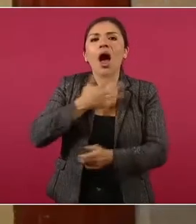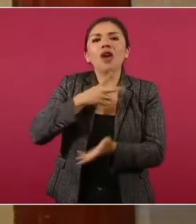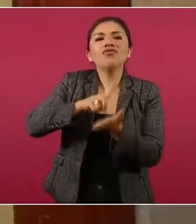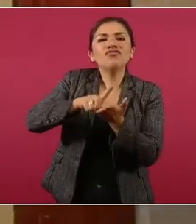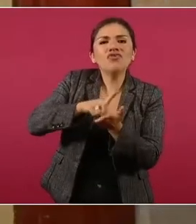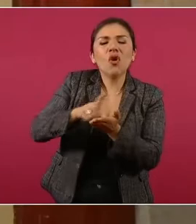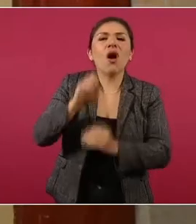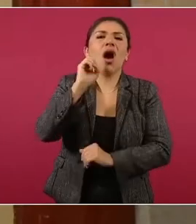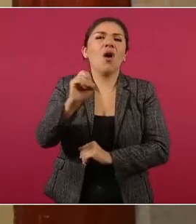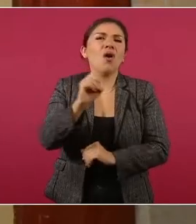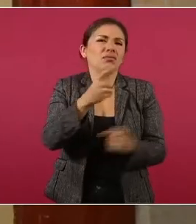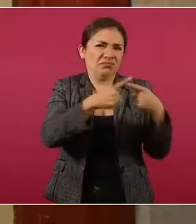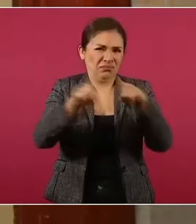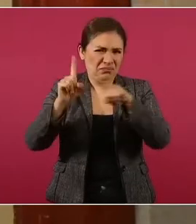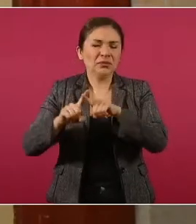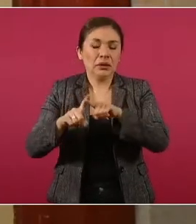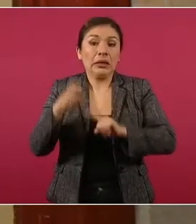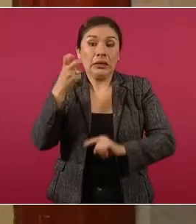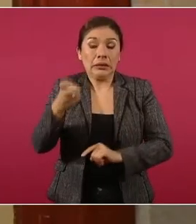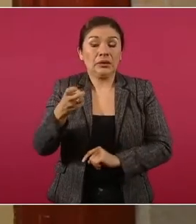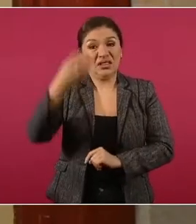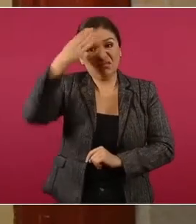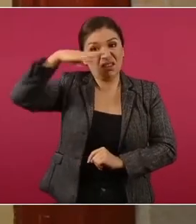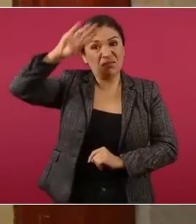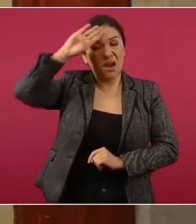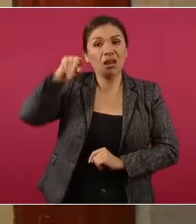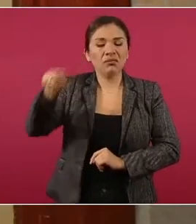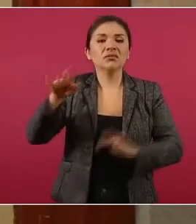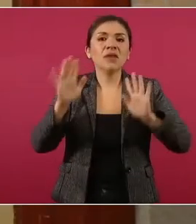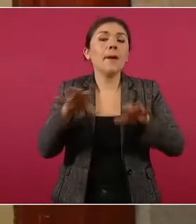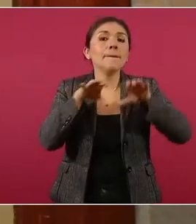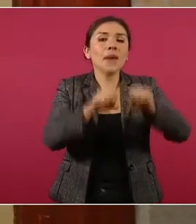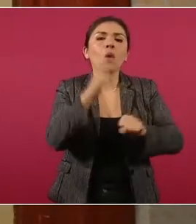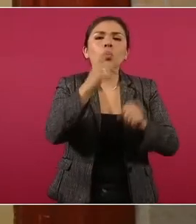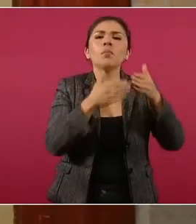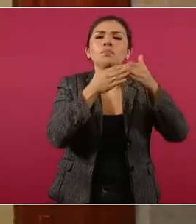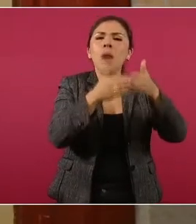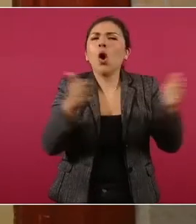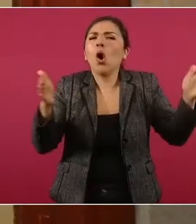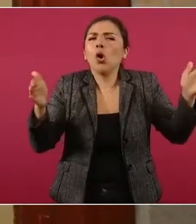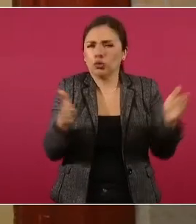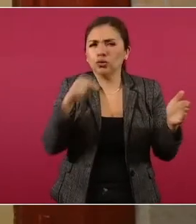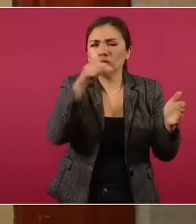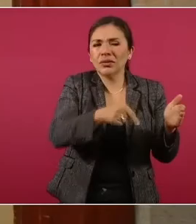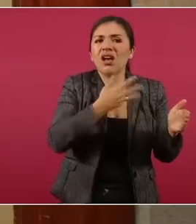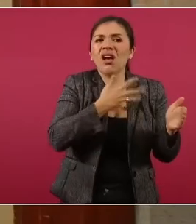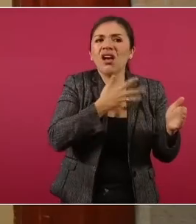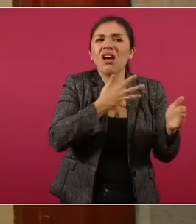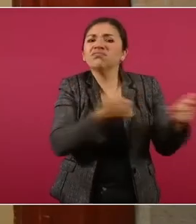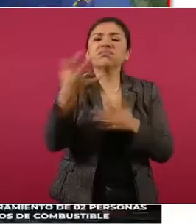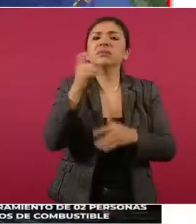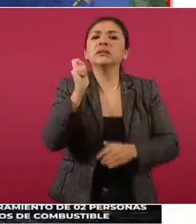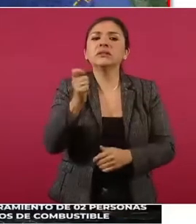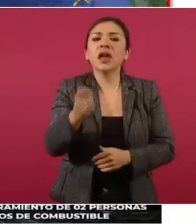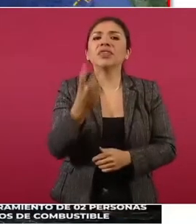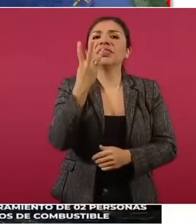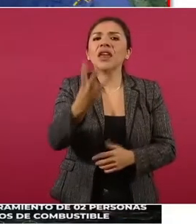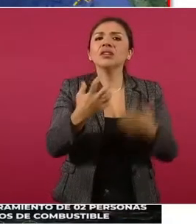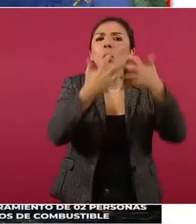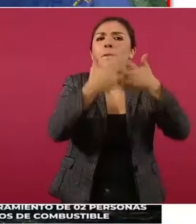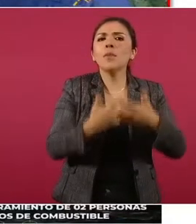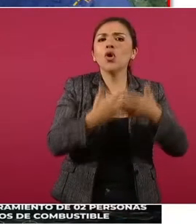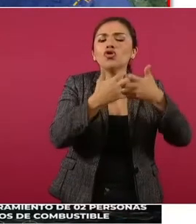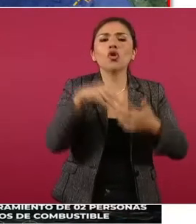actividades de contrabando. La Secretaría de la Marina detuvo una embarcación menor contrabandista con tres motores